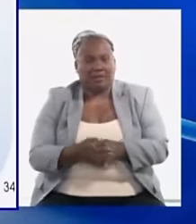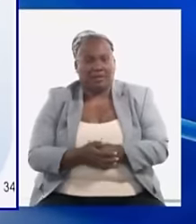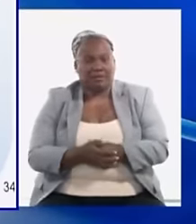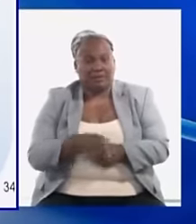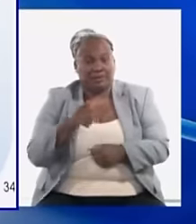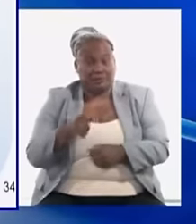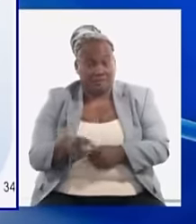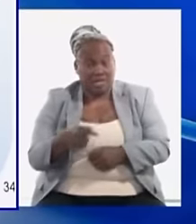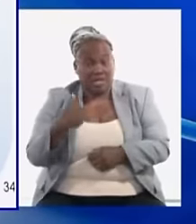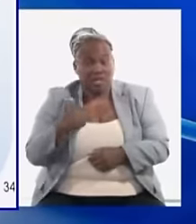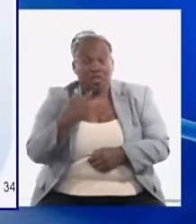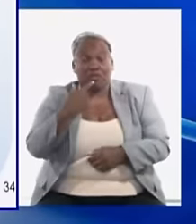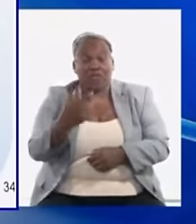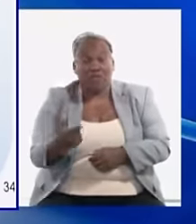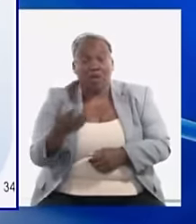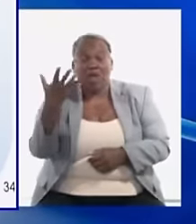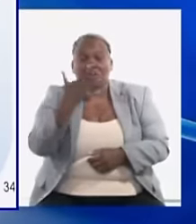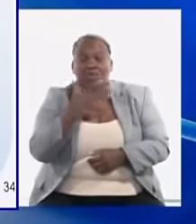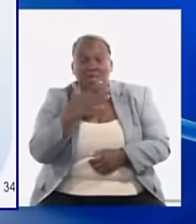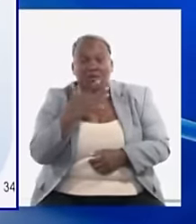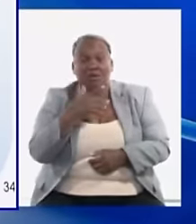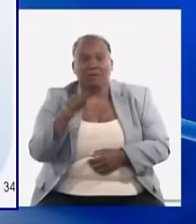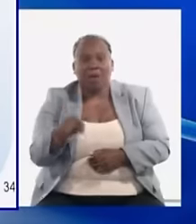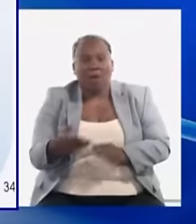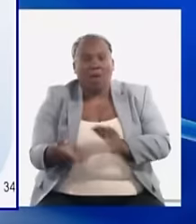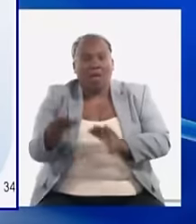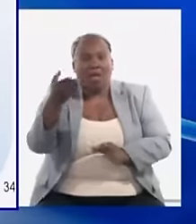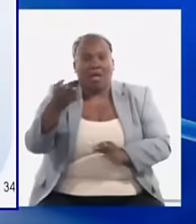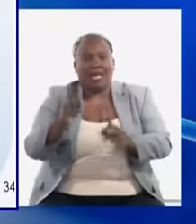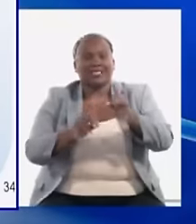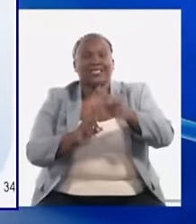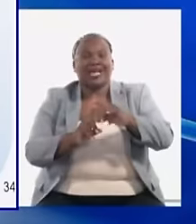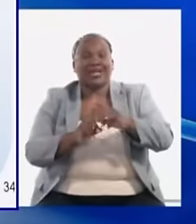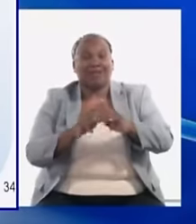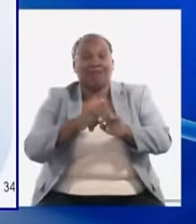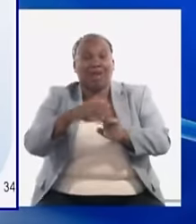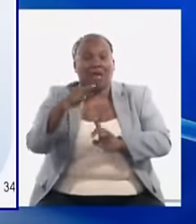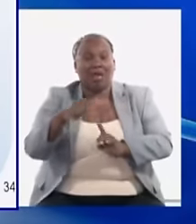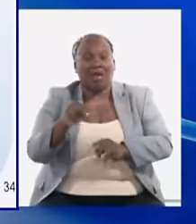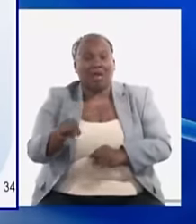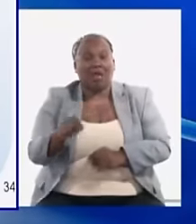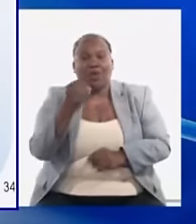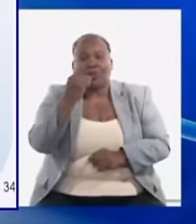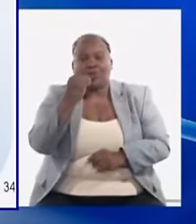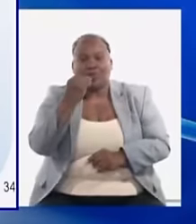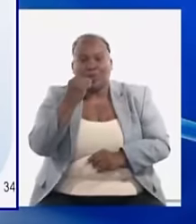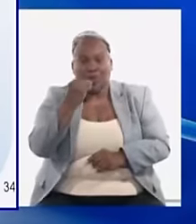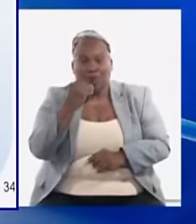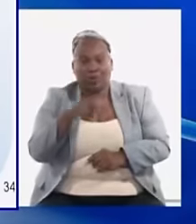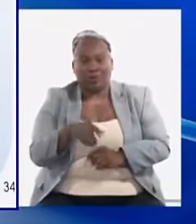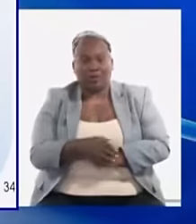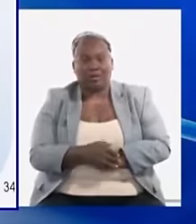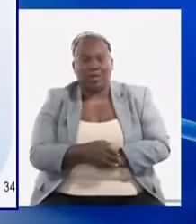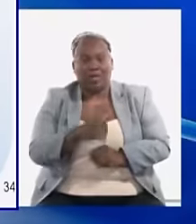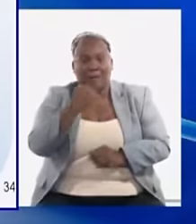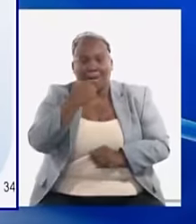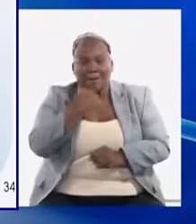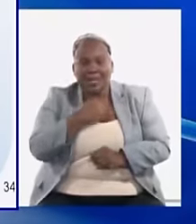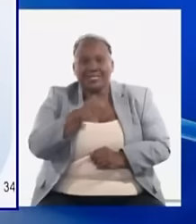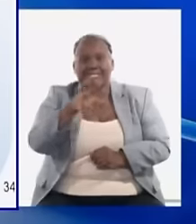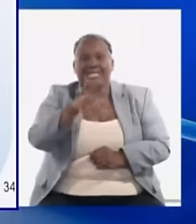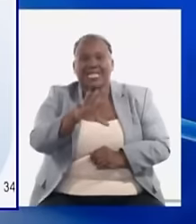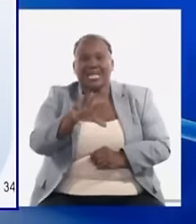digo lo vamos a hacer solo a partir de los consumidores que consumen más de